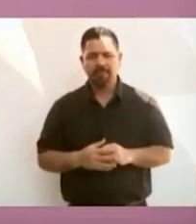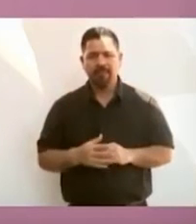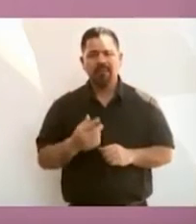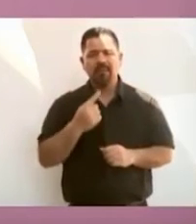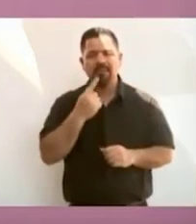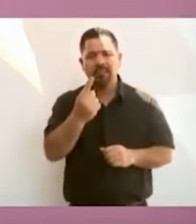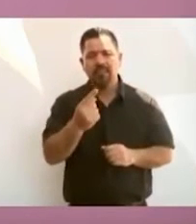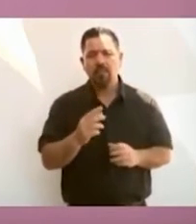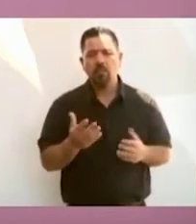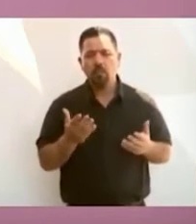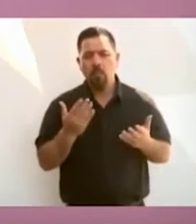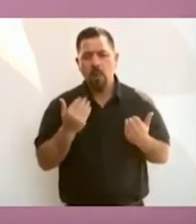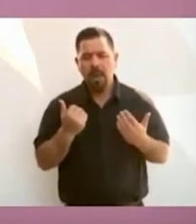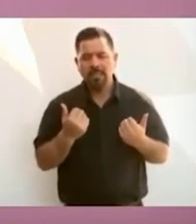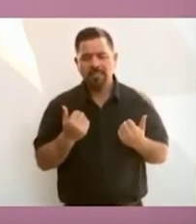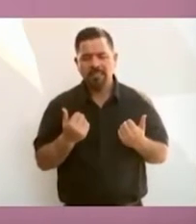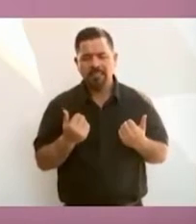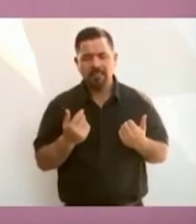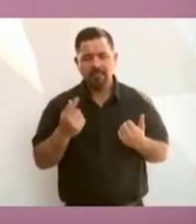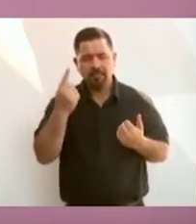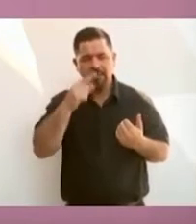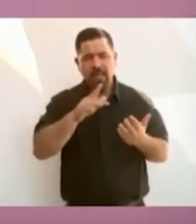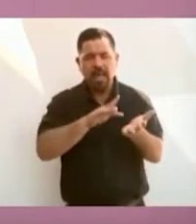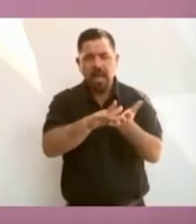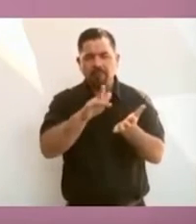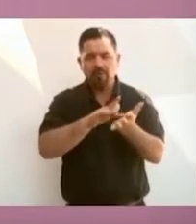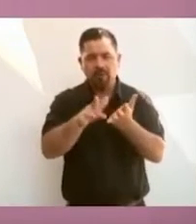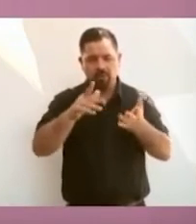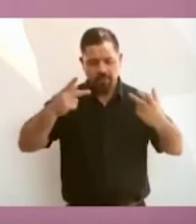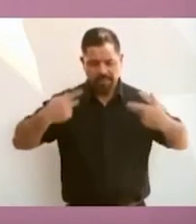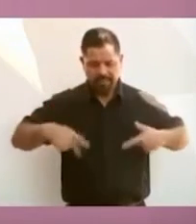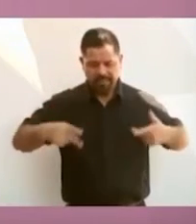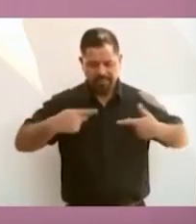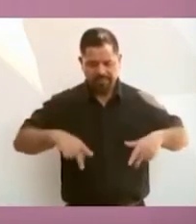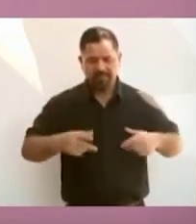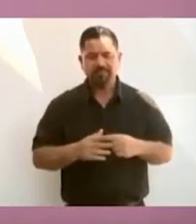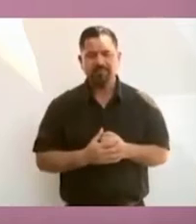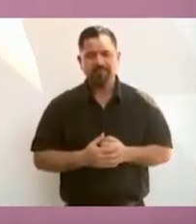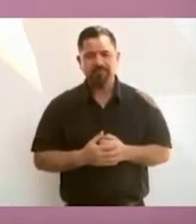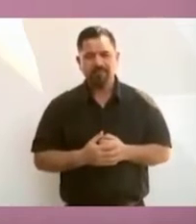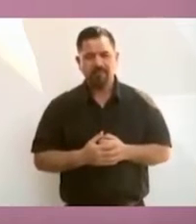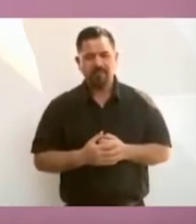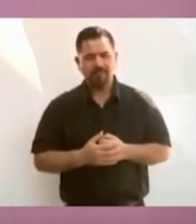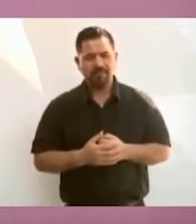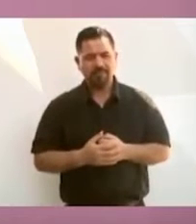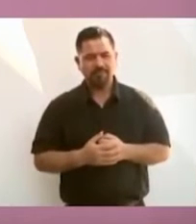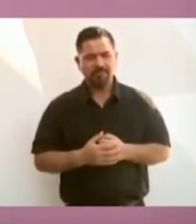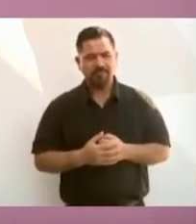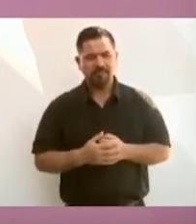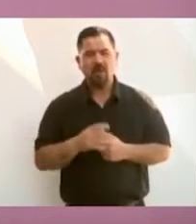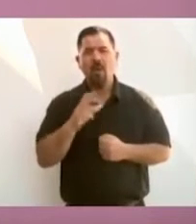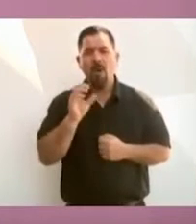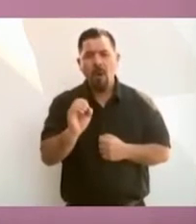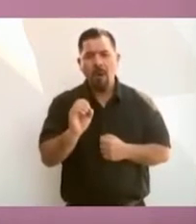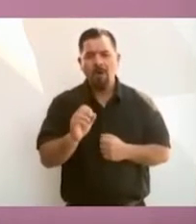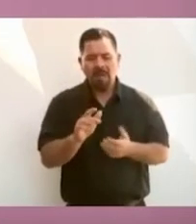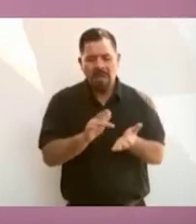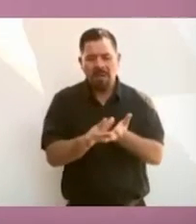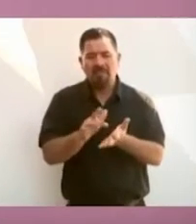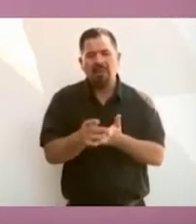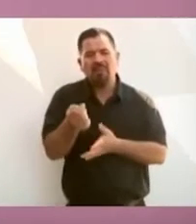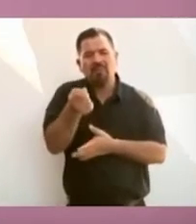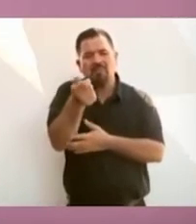apoyo a la gente o le llegaba muy poco